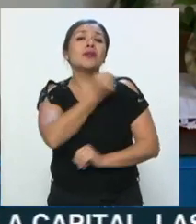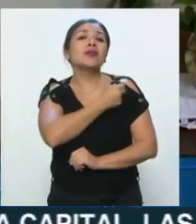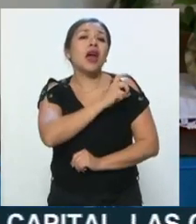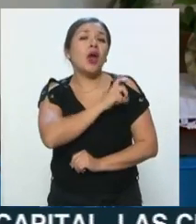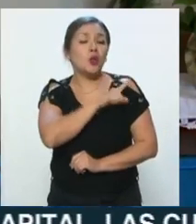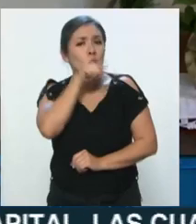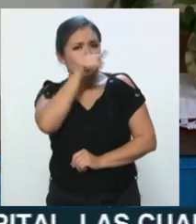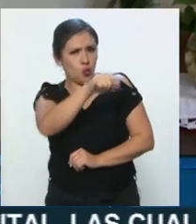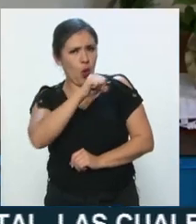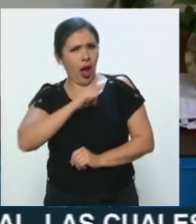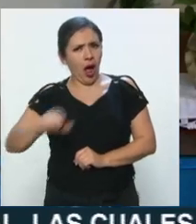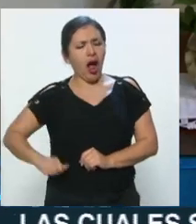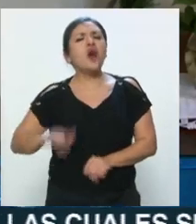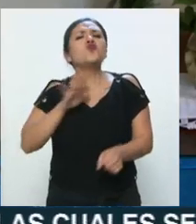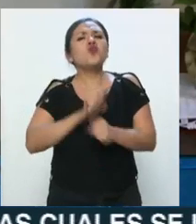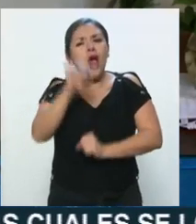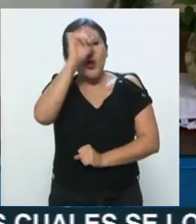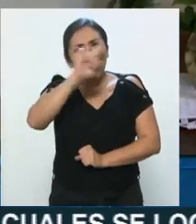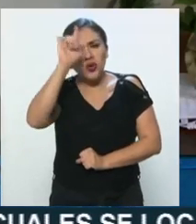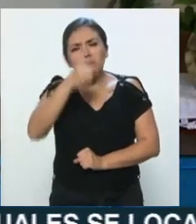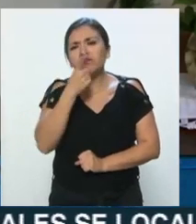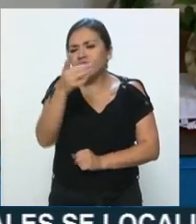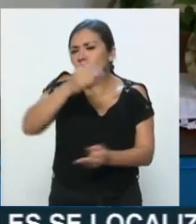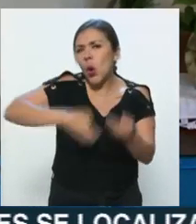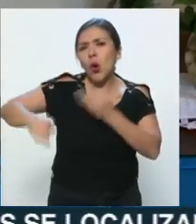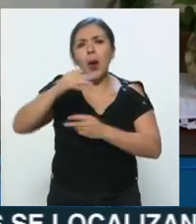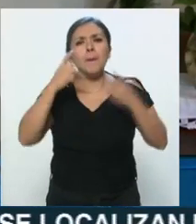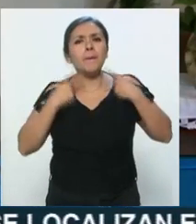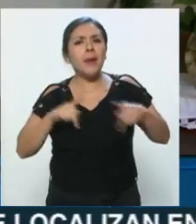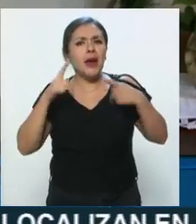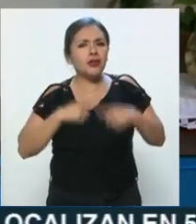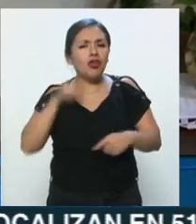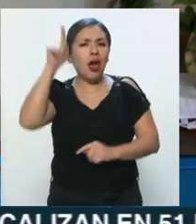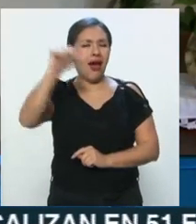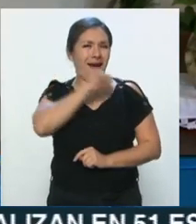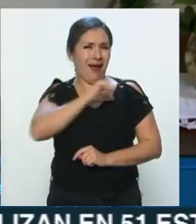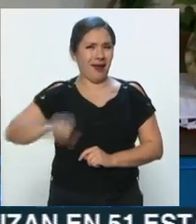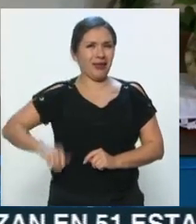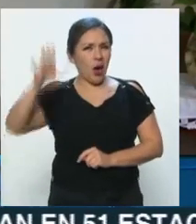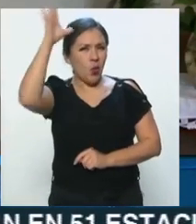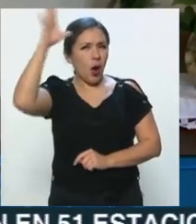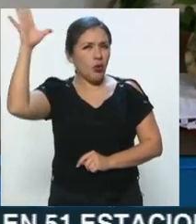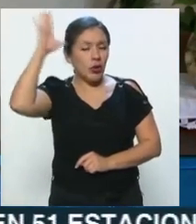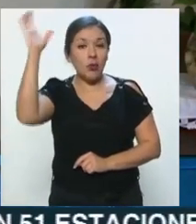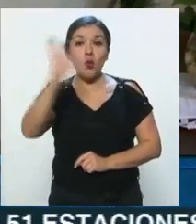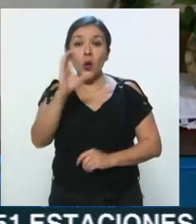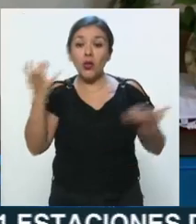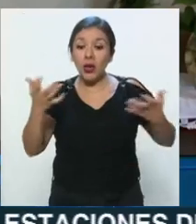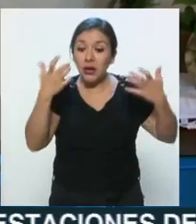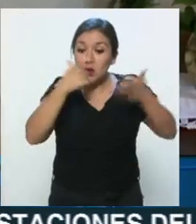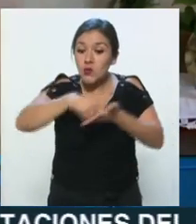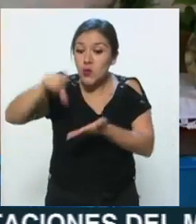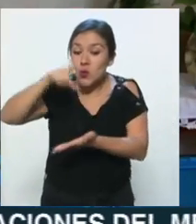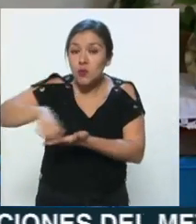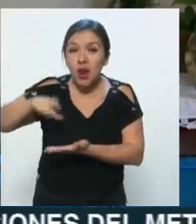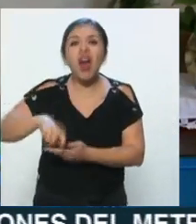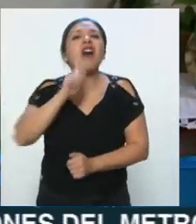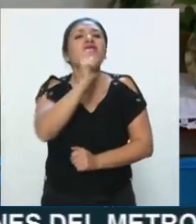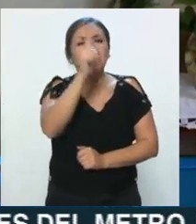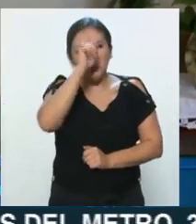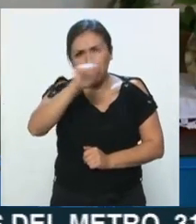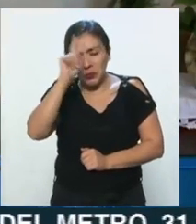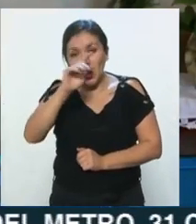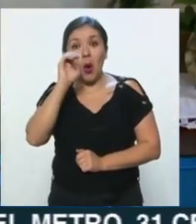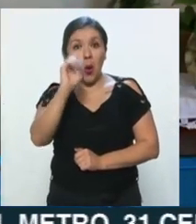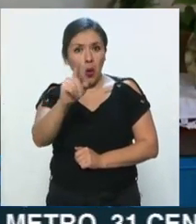recomendaciones puntuales hay que hacerle a toda la ciudadanía allá en la Alcaldía Cuauhtémoc al momento de realizar sus compras? Y también si